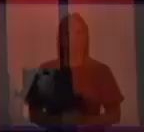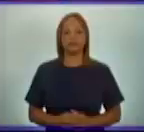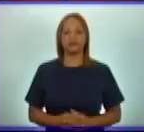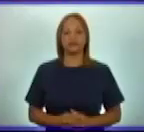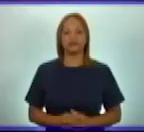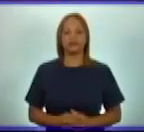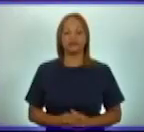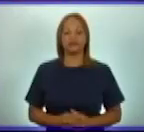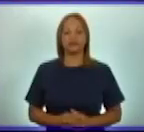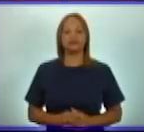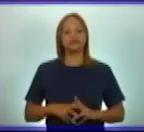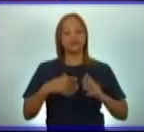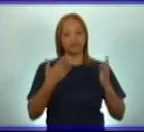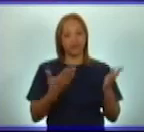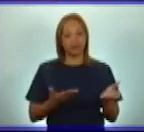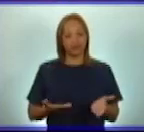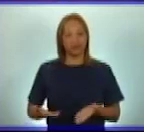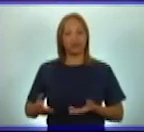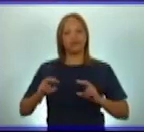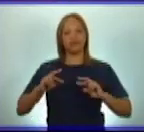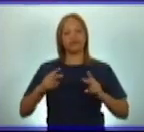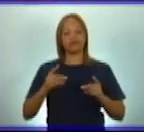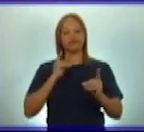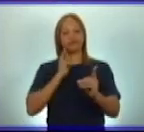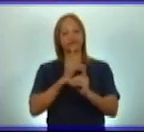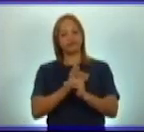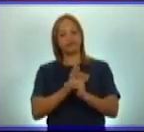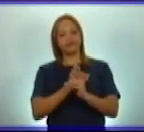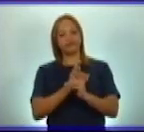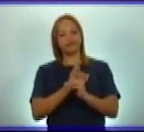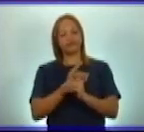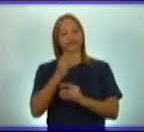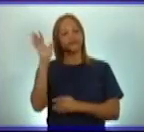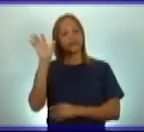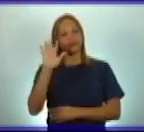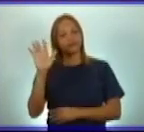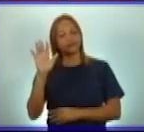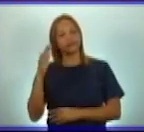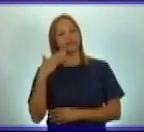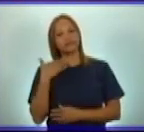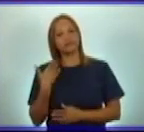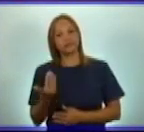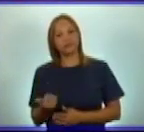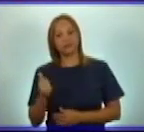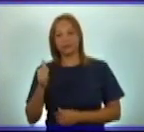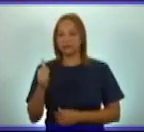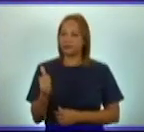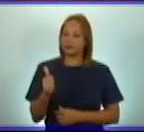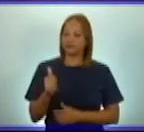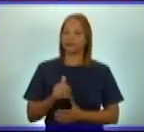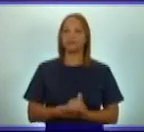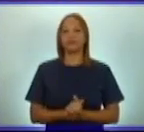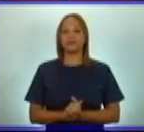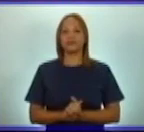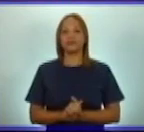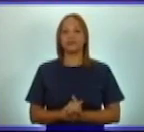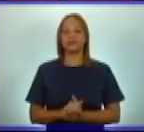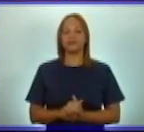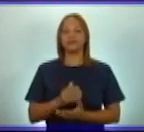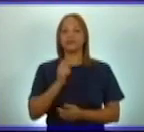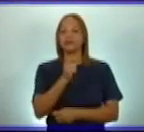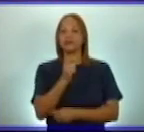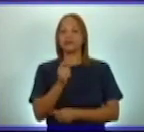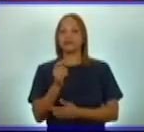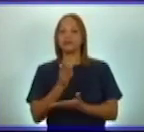Bienvenidos a este nuevo encuentro. Un cordial saludo a todos los televidentes, alumnos de